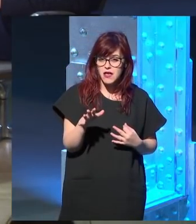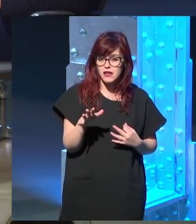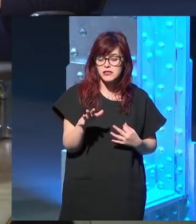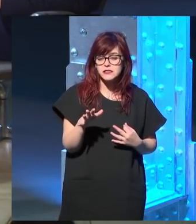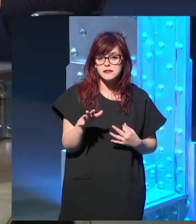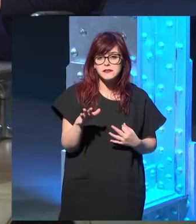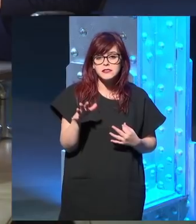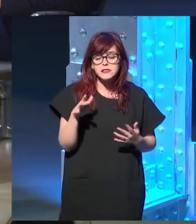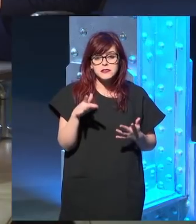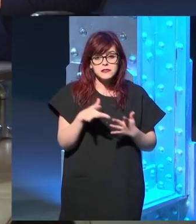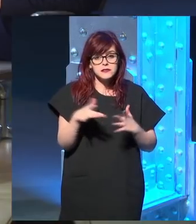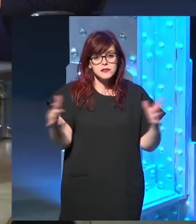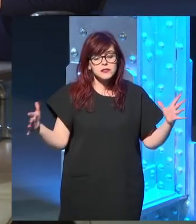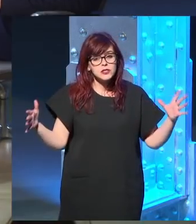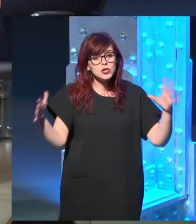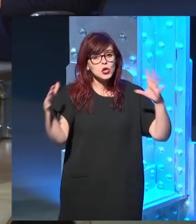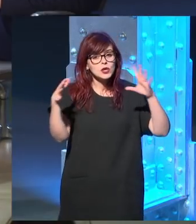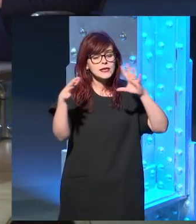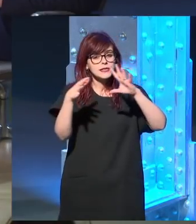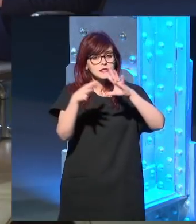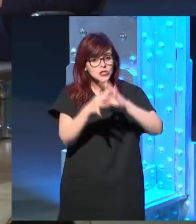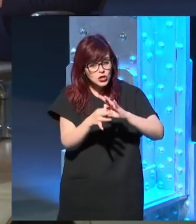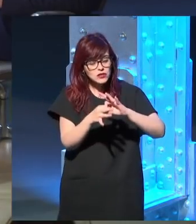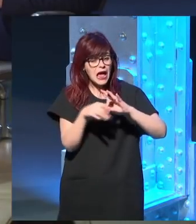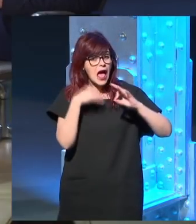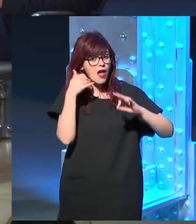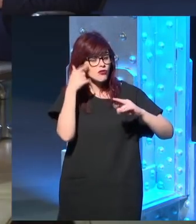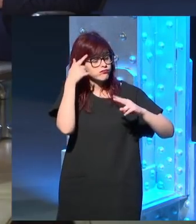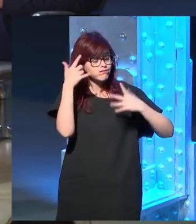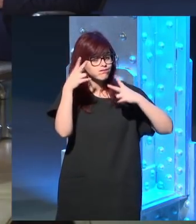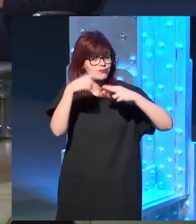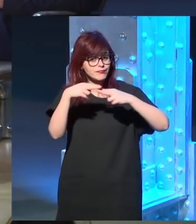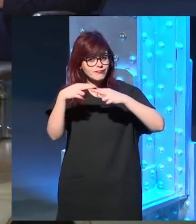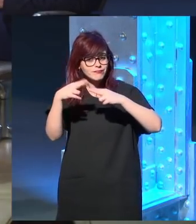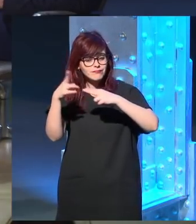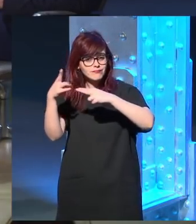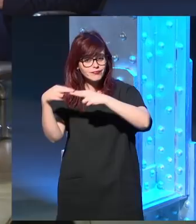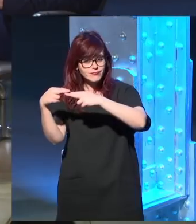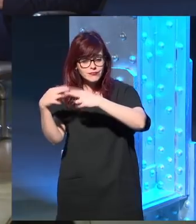esa conexión que fue meramente mecánica y